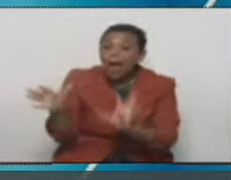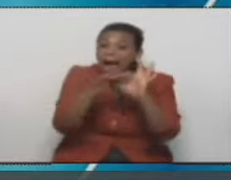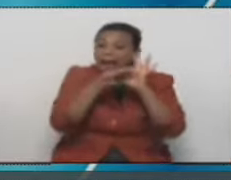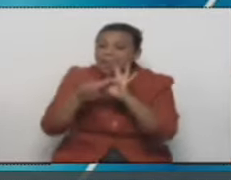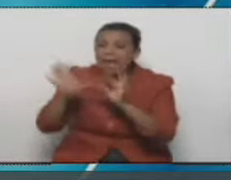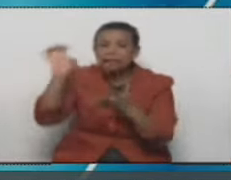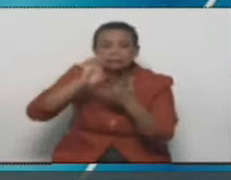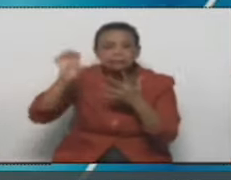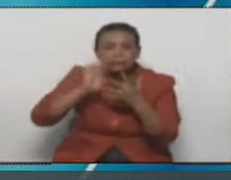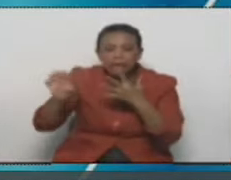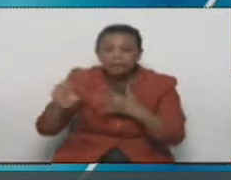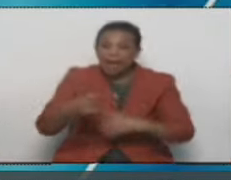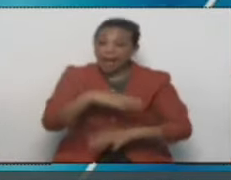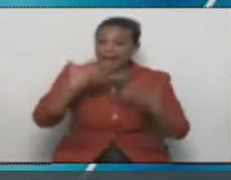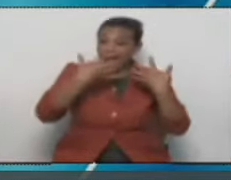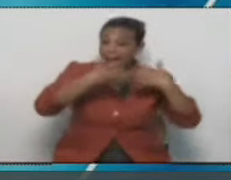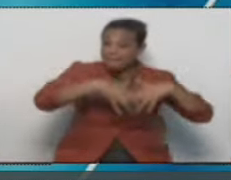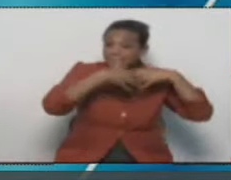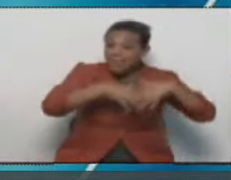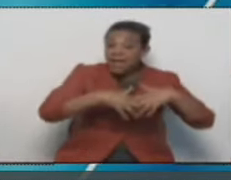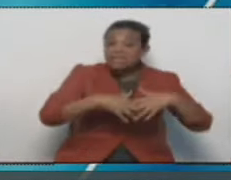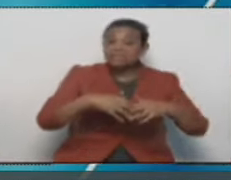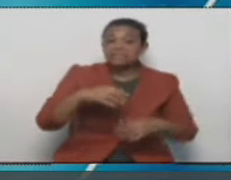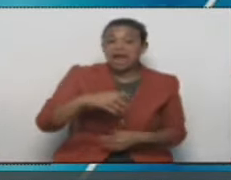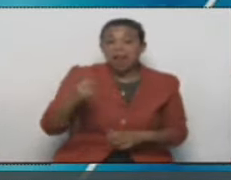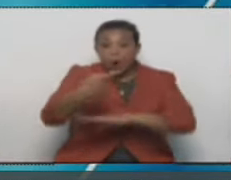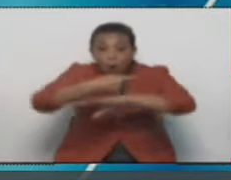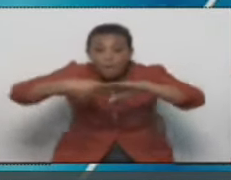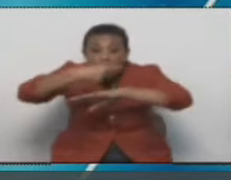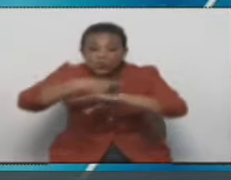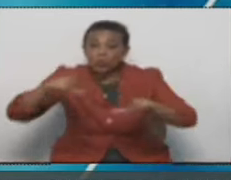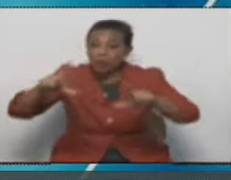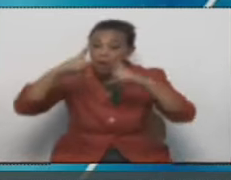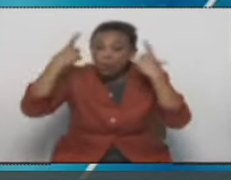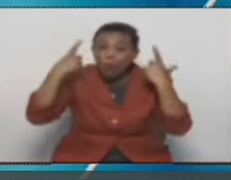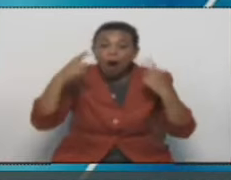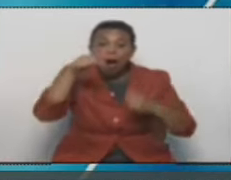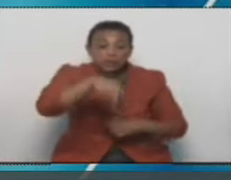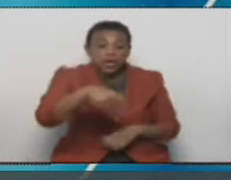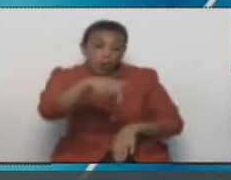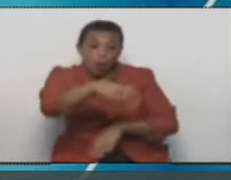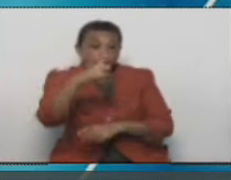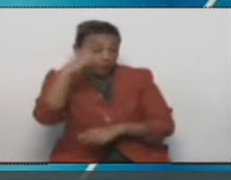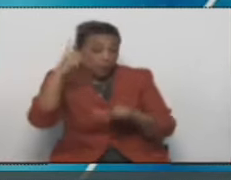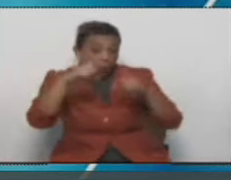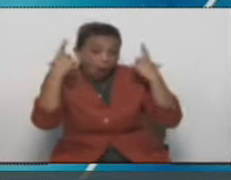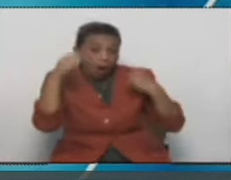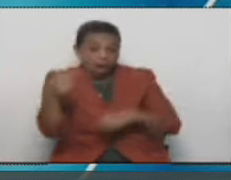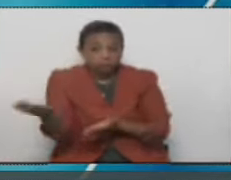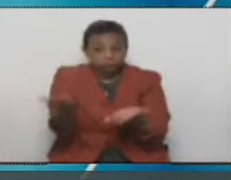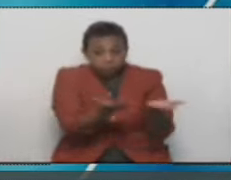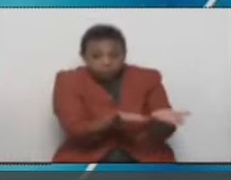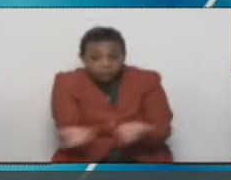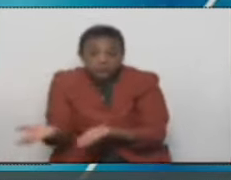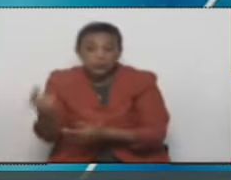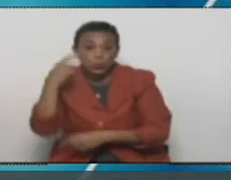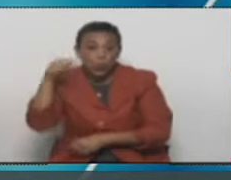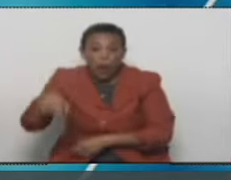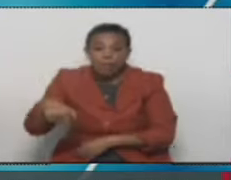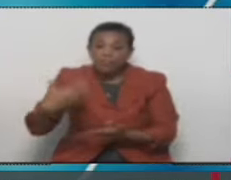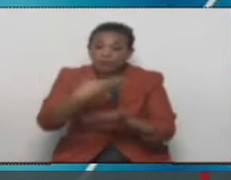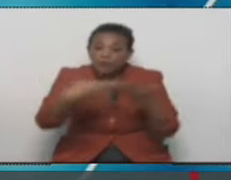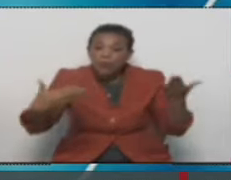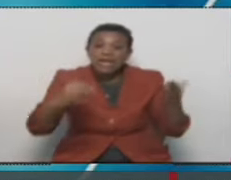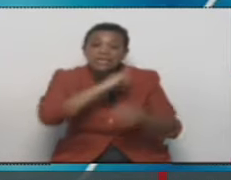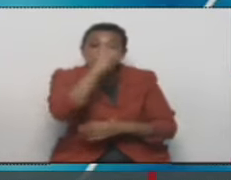estratégica entre la empresa MDC de Irán y la gobernación de La Guaira. Por eso tenemos al gobernador acá, la gobernación de La Guaira, donde en el marco de la